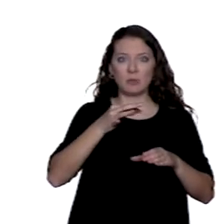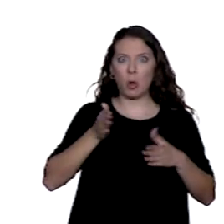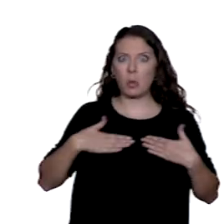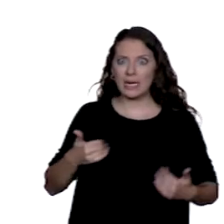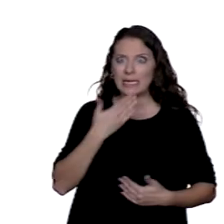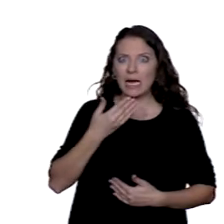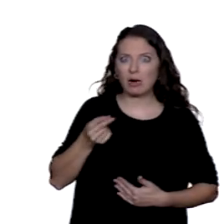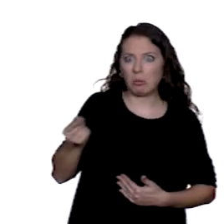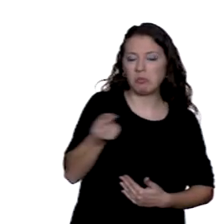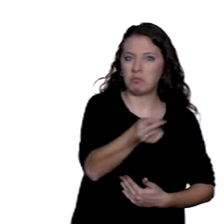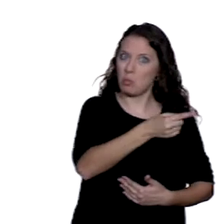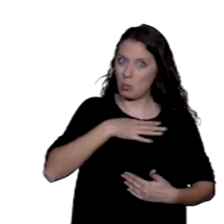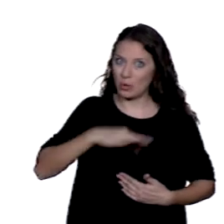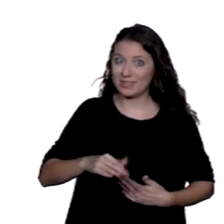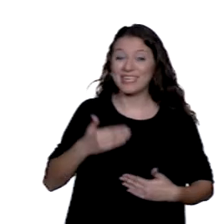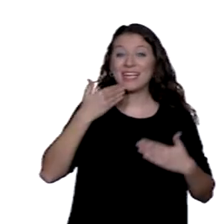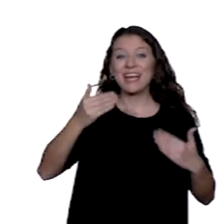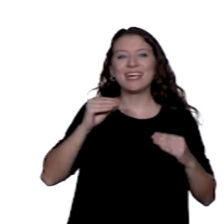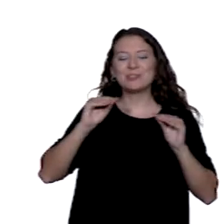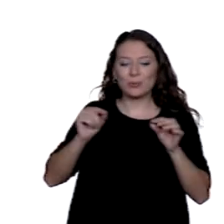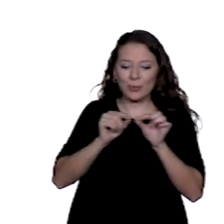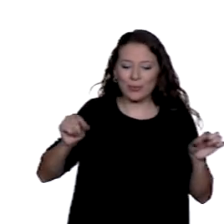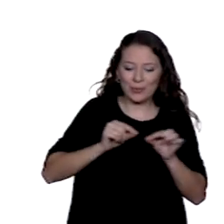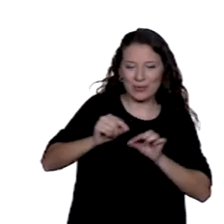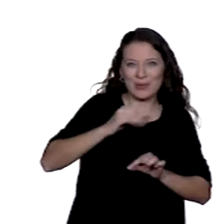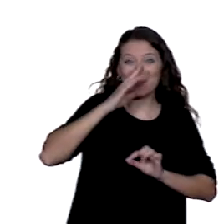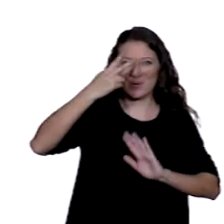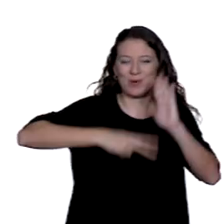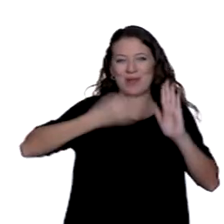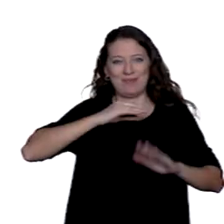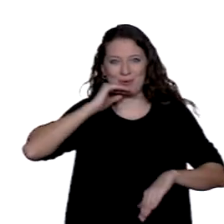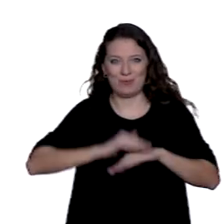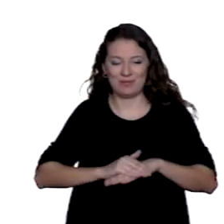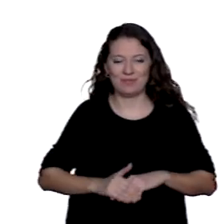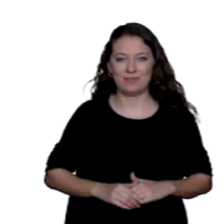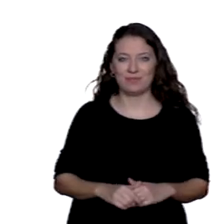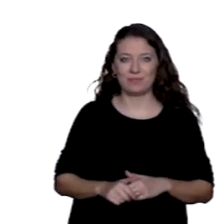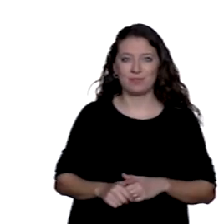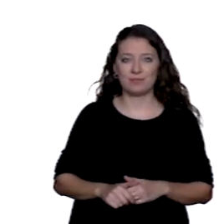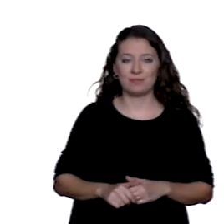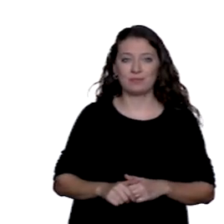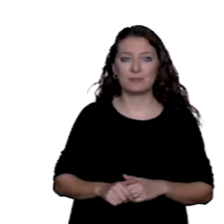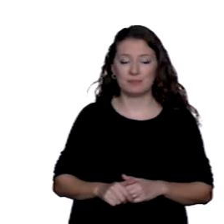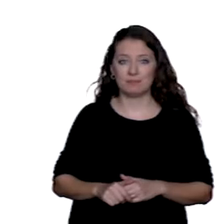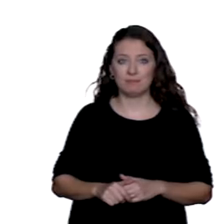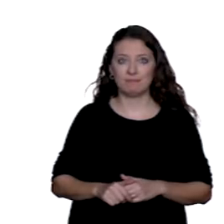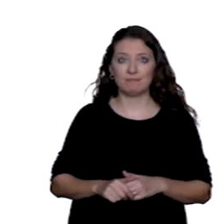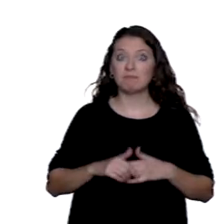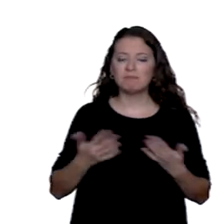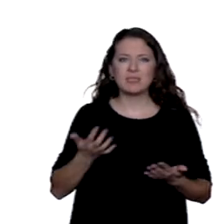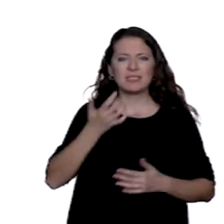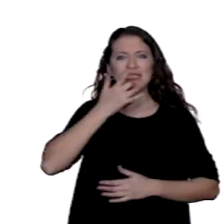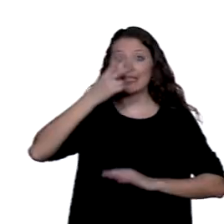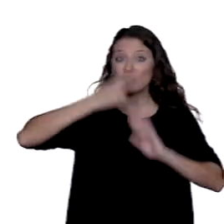cajero gracias a las normas que regulan sus características físicas, entre otras. Por el contrario, la ausencia de una